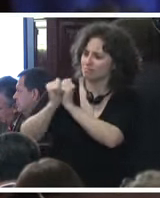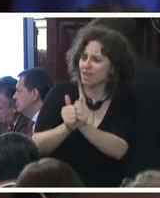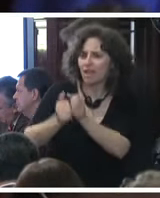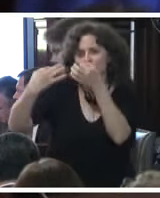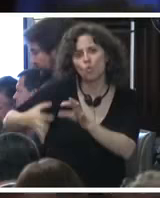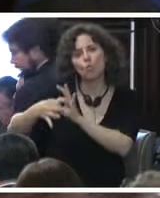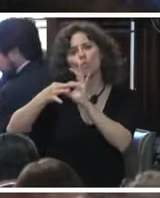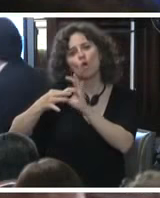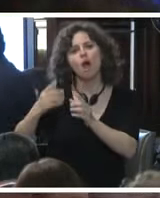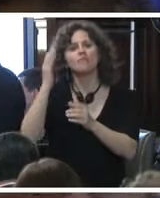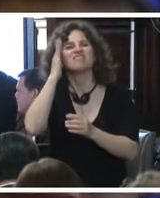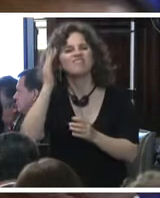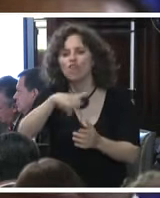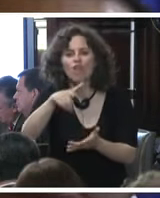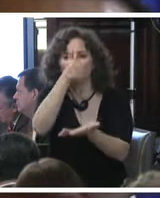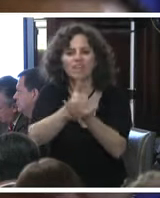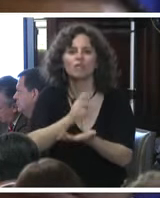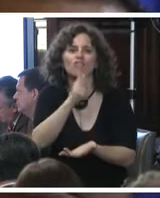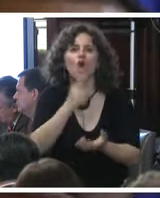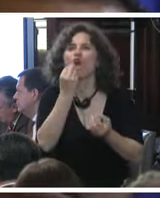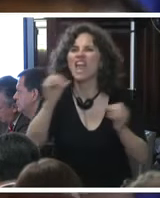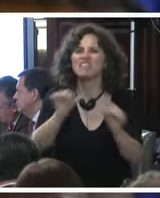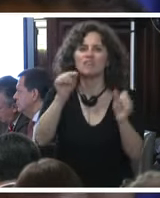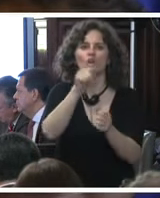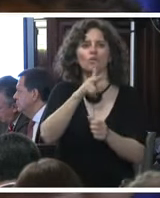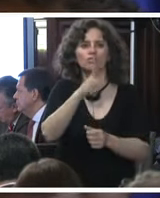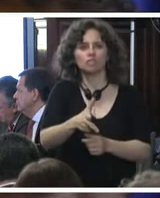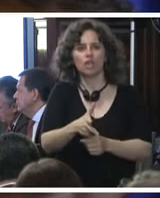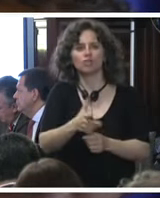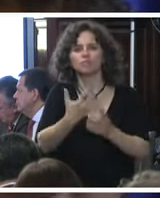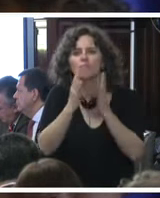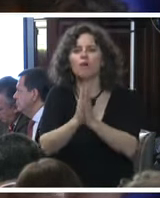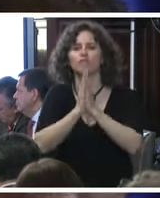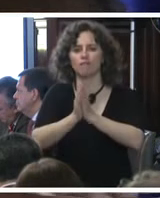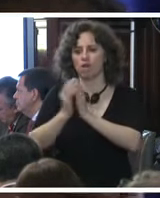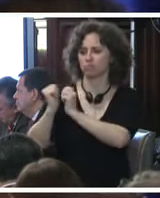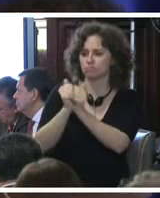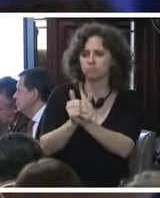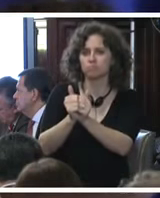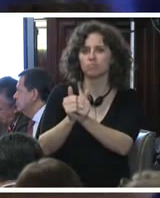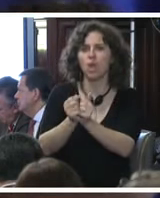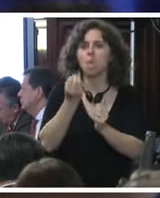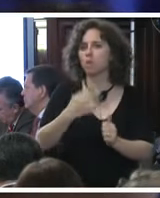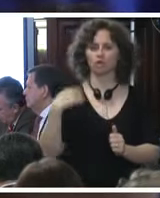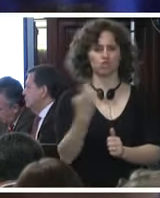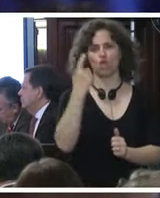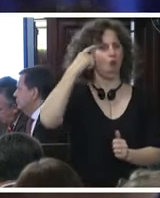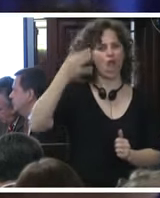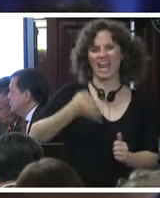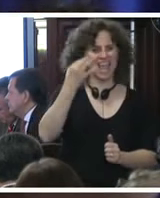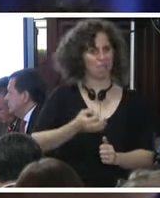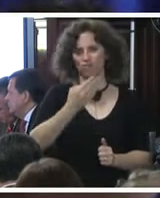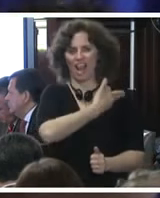realidad el paradero de nuestros hijos o qué hicieron con ellos. Porque no creemos en el gobierno